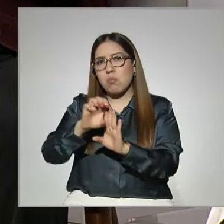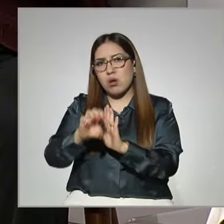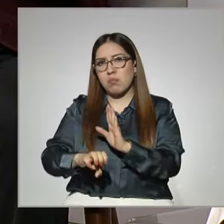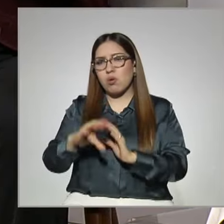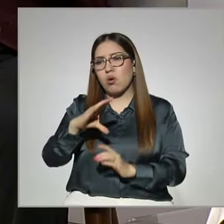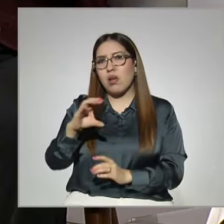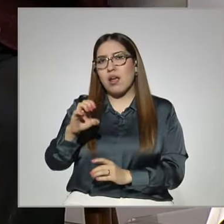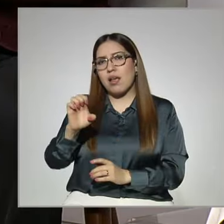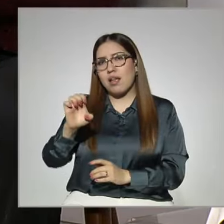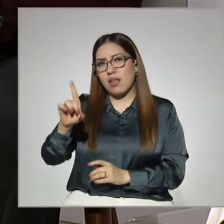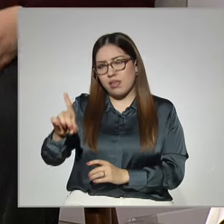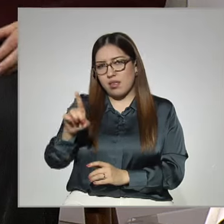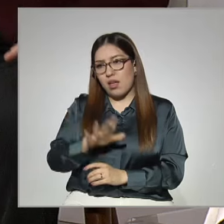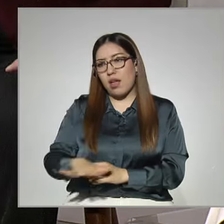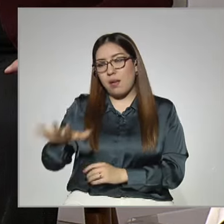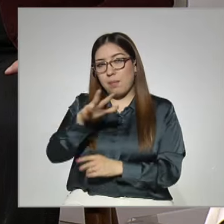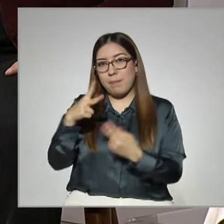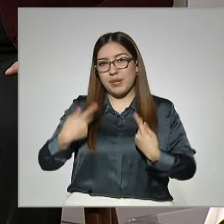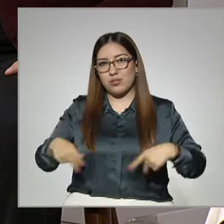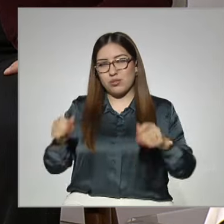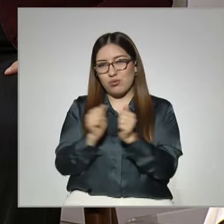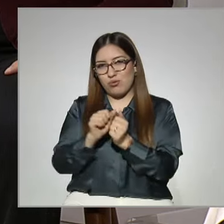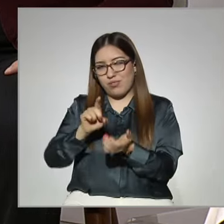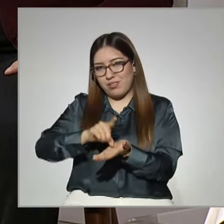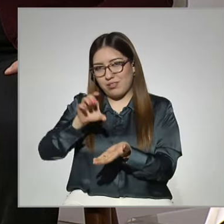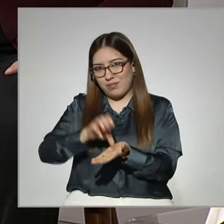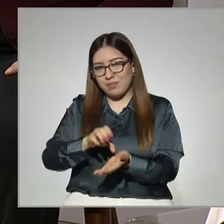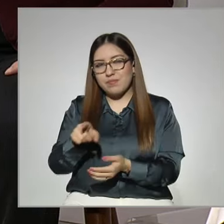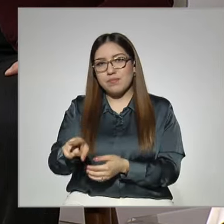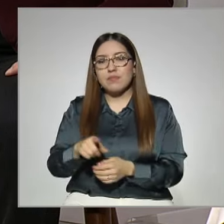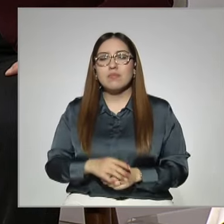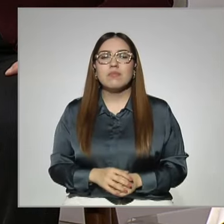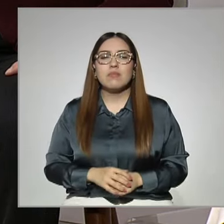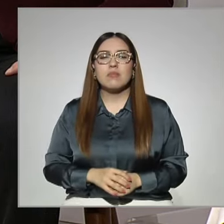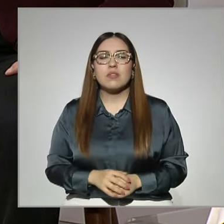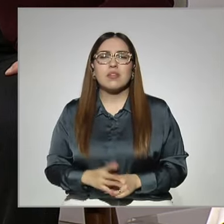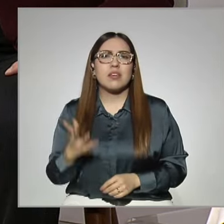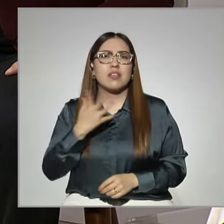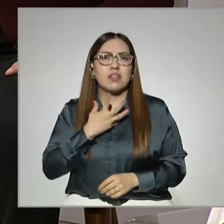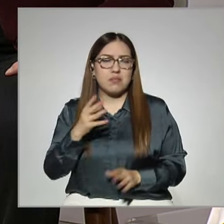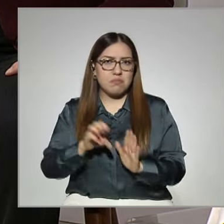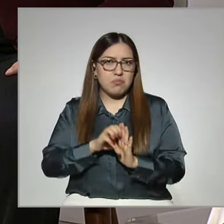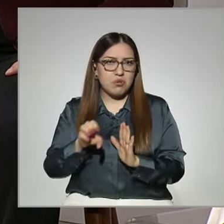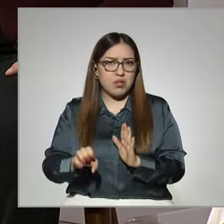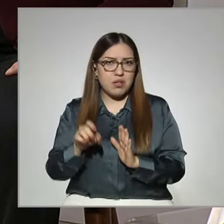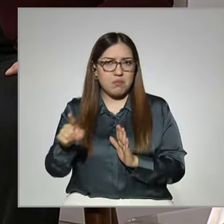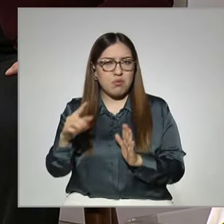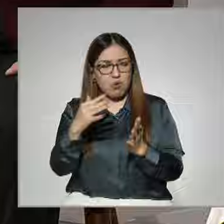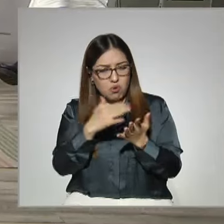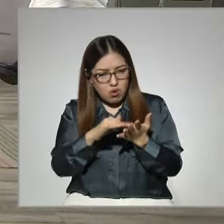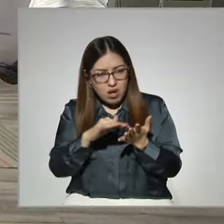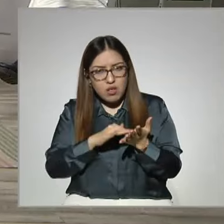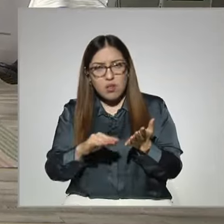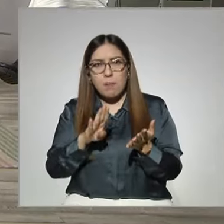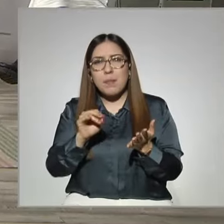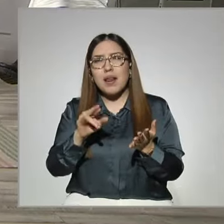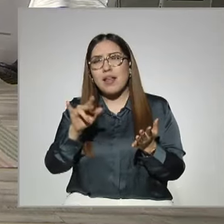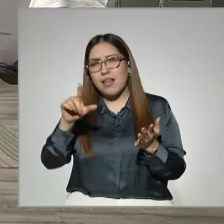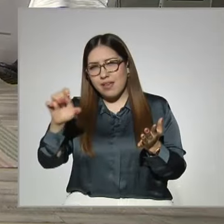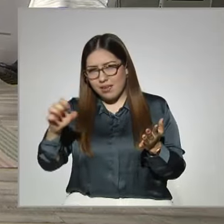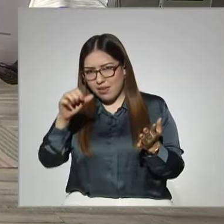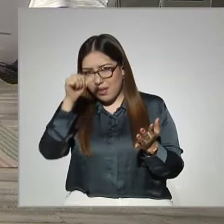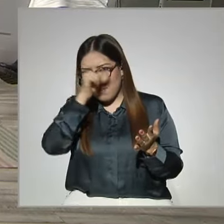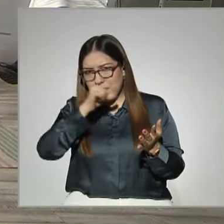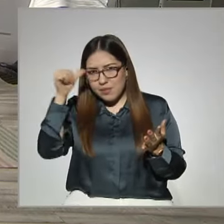atención a personas con discapacidad, en donde incluso tienen lectores braille, tienen proyectores